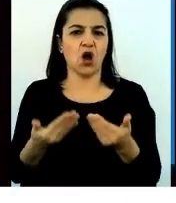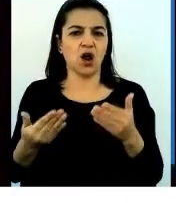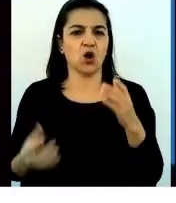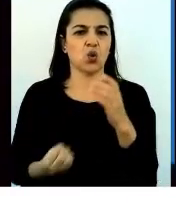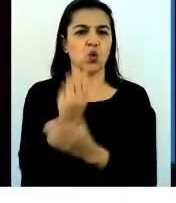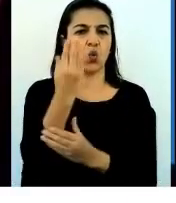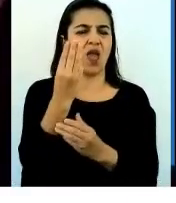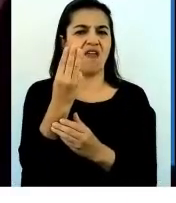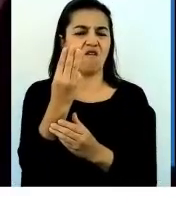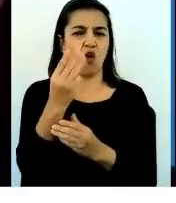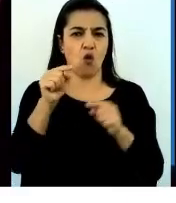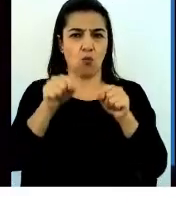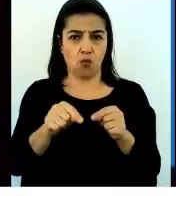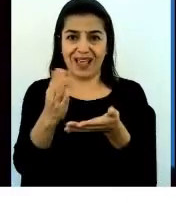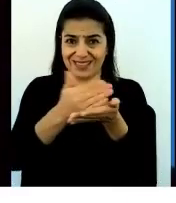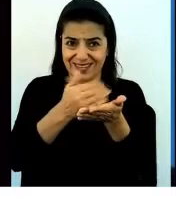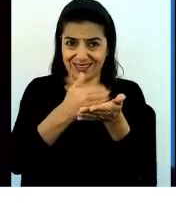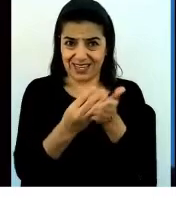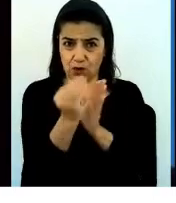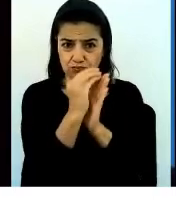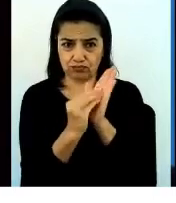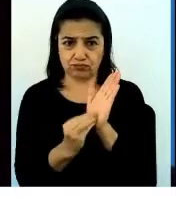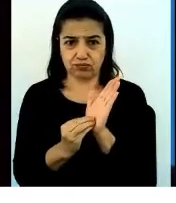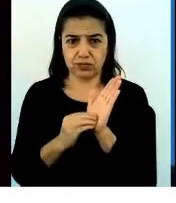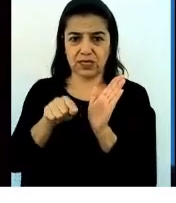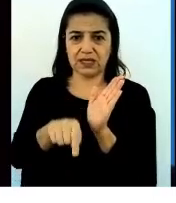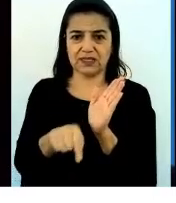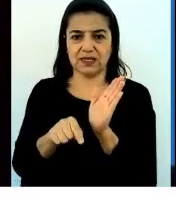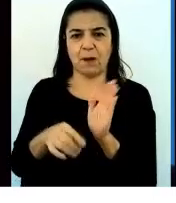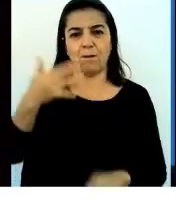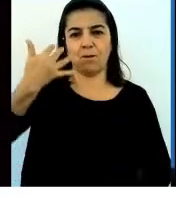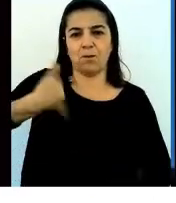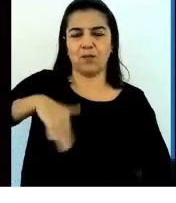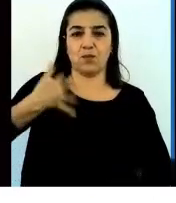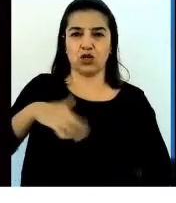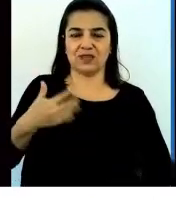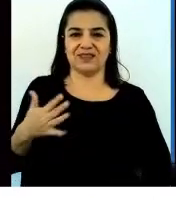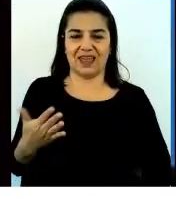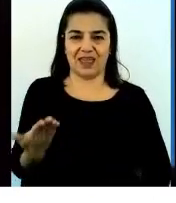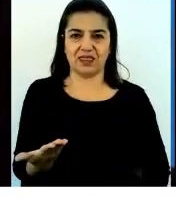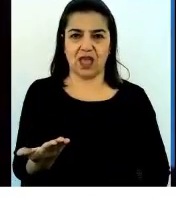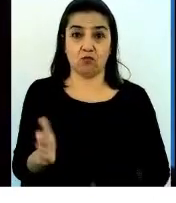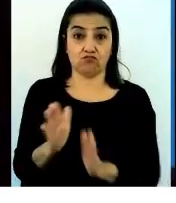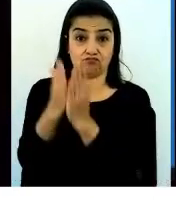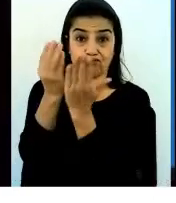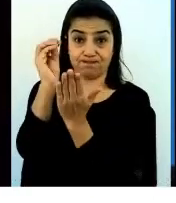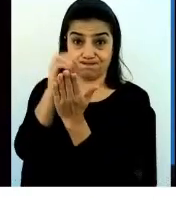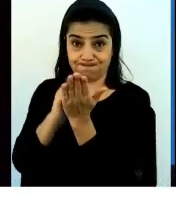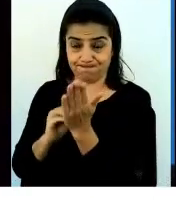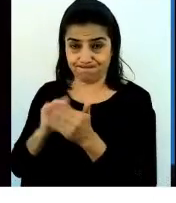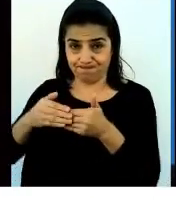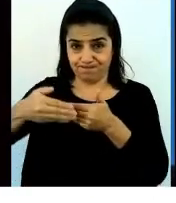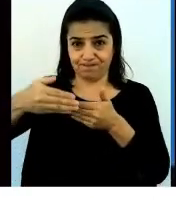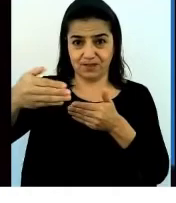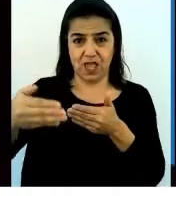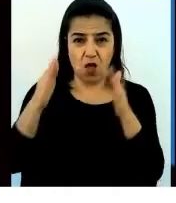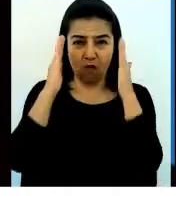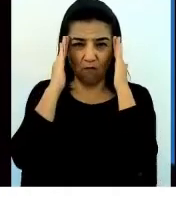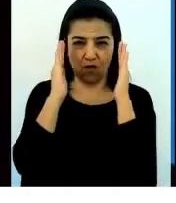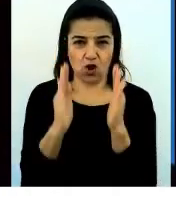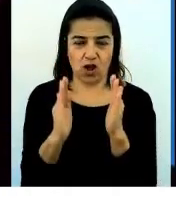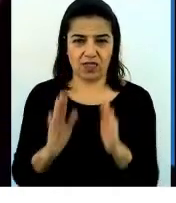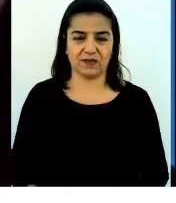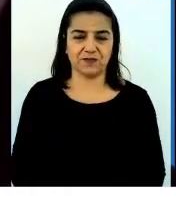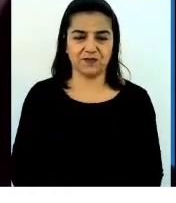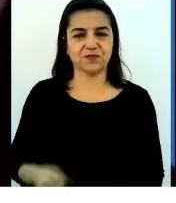nuevo marco estratégico será un actor esencial con una agenda enfocada. Pienso de verdad